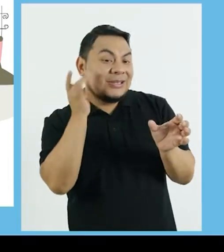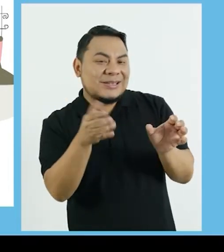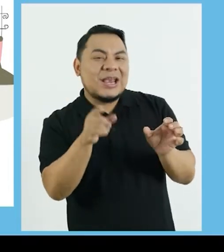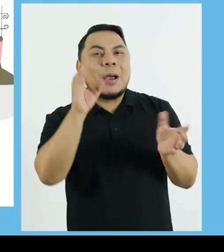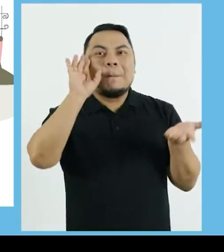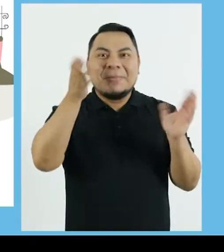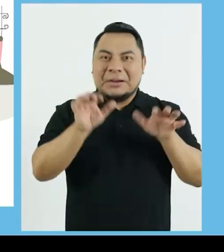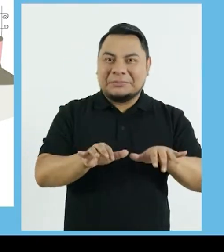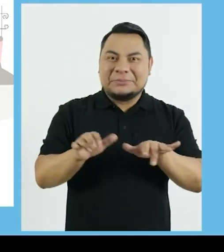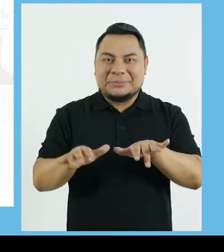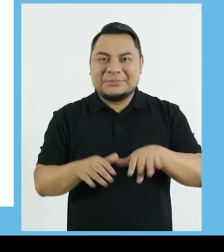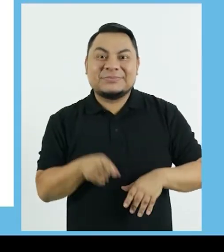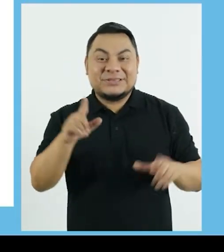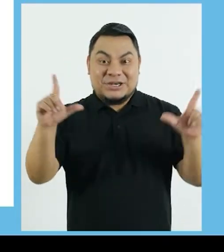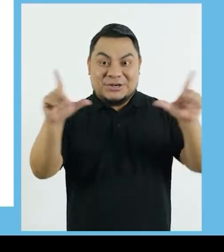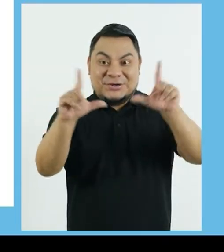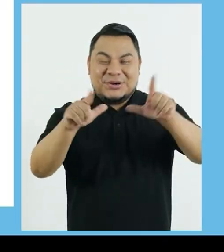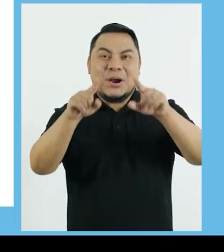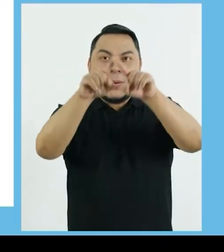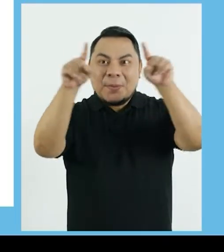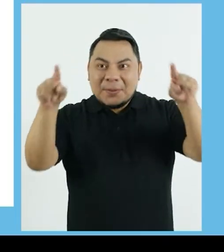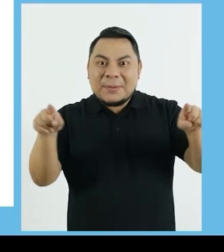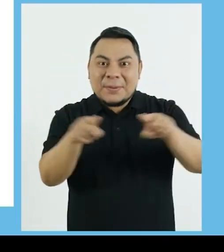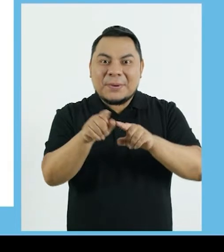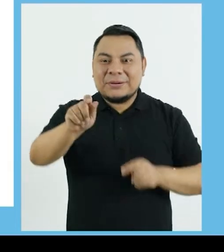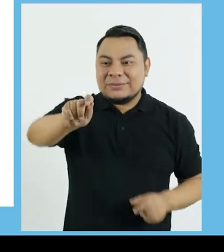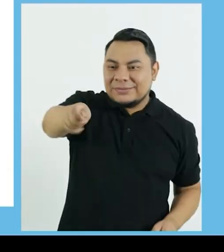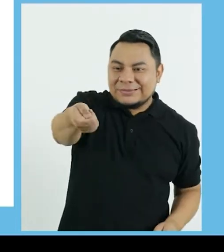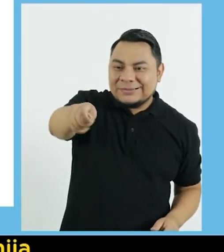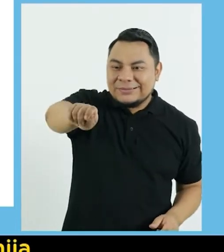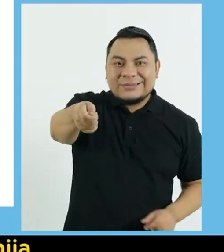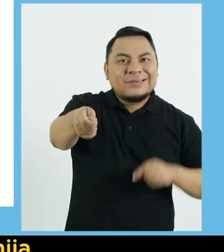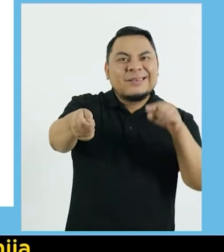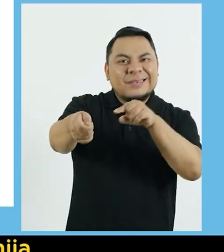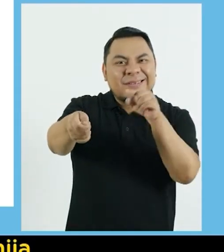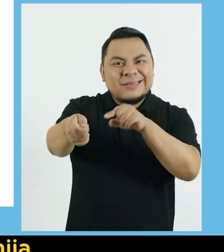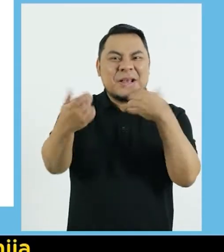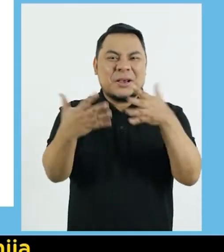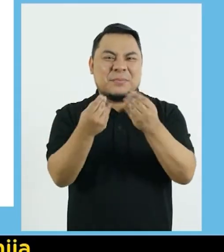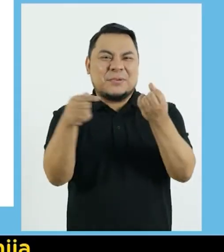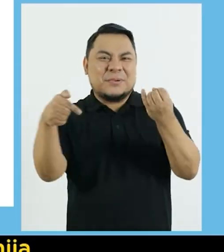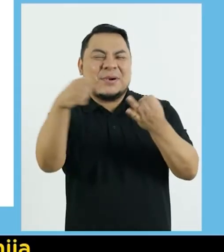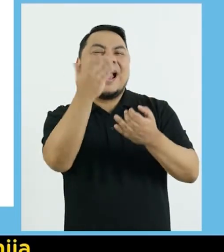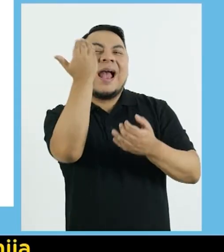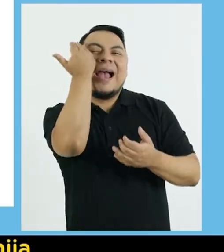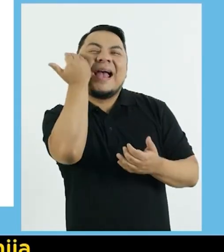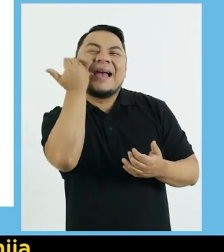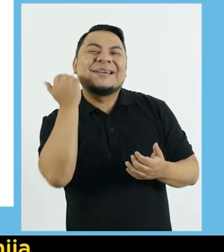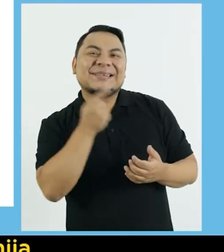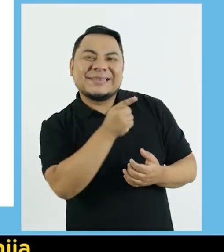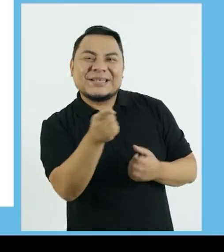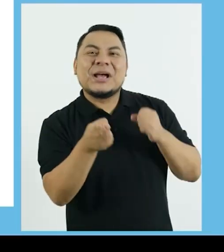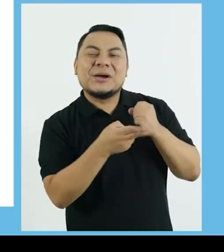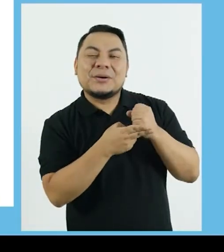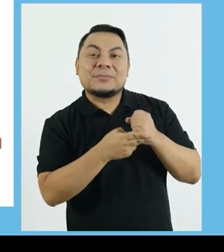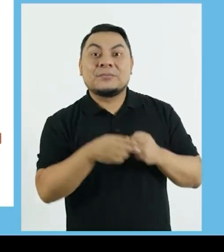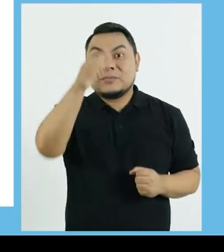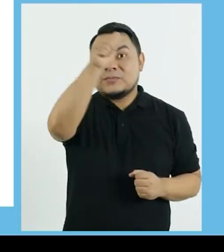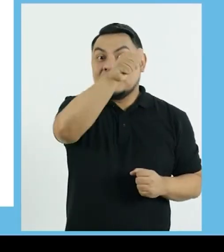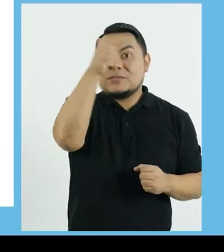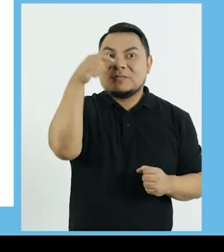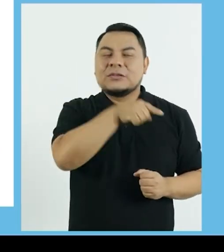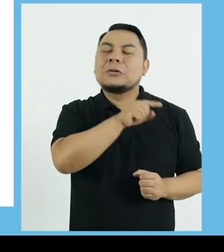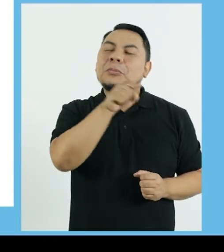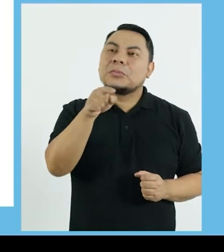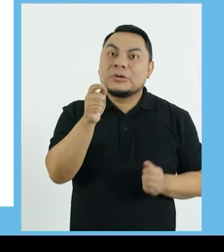desde hace muchos años Una radio que parecía un piano Un televisor cuadrado con una manija Y otras